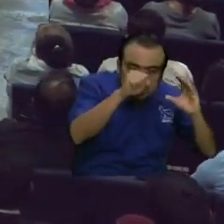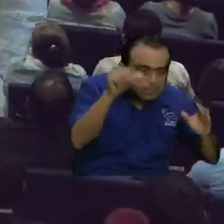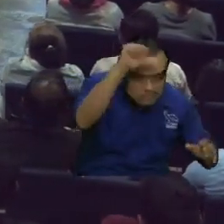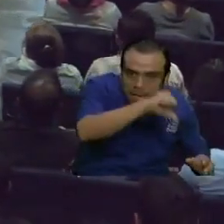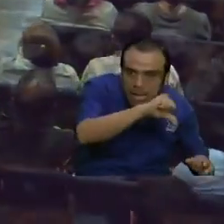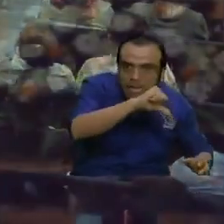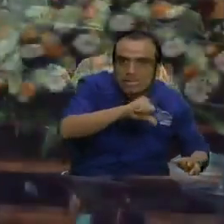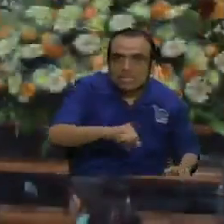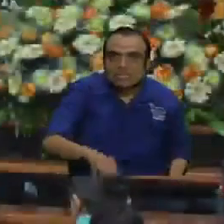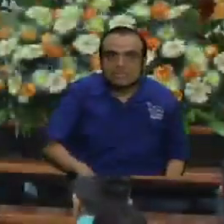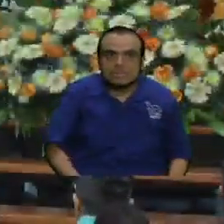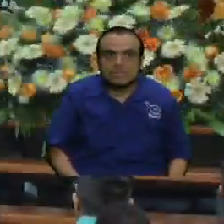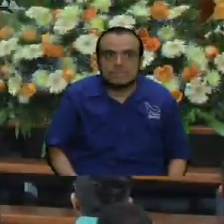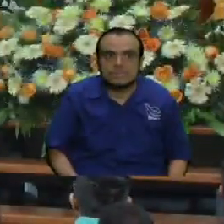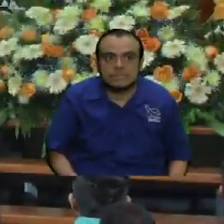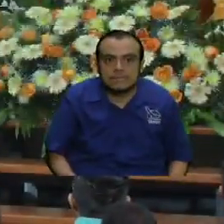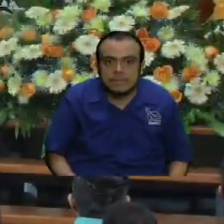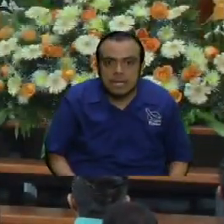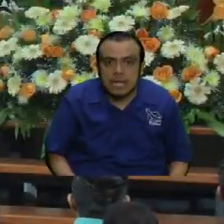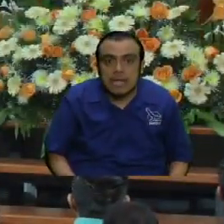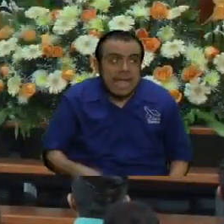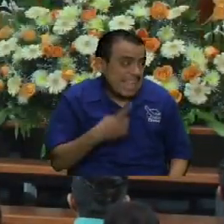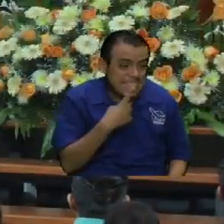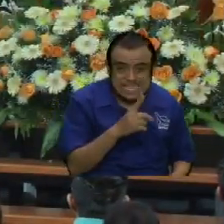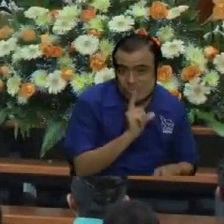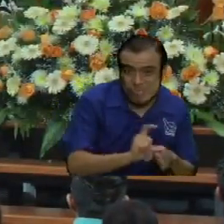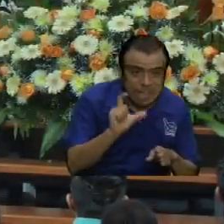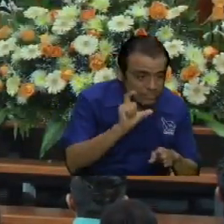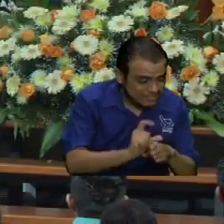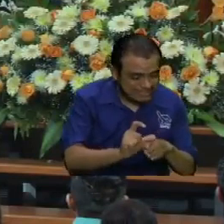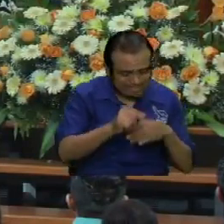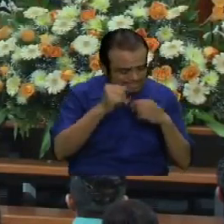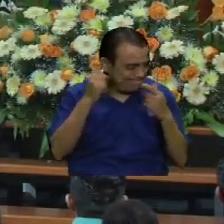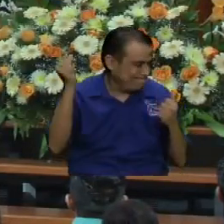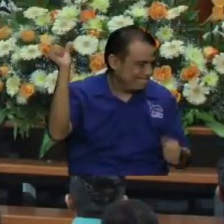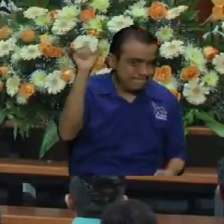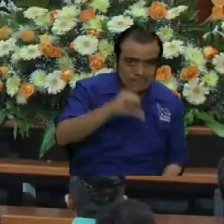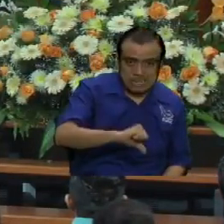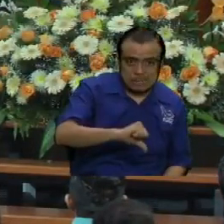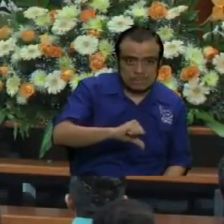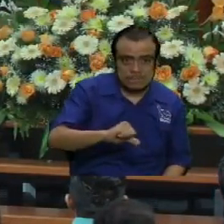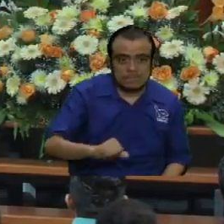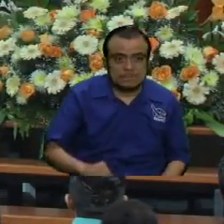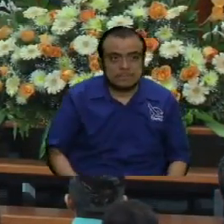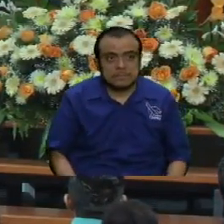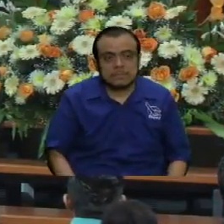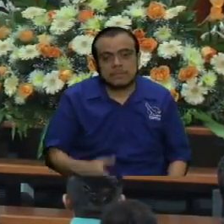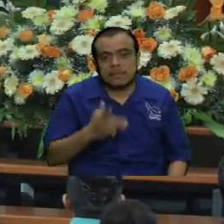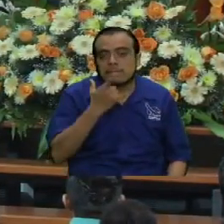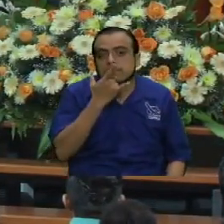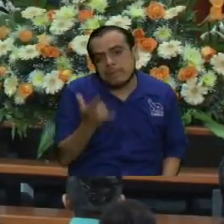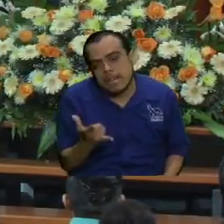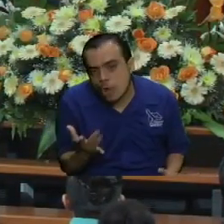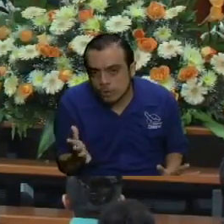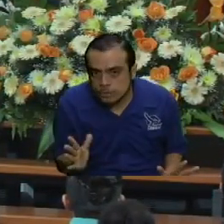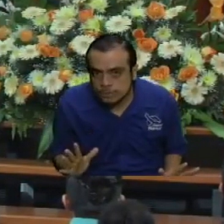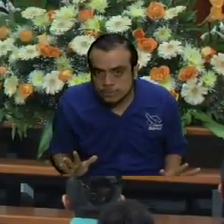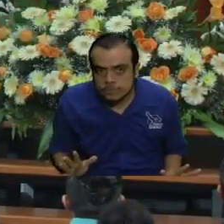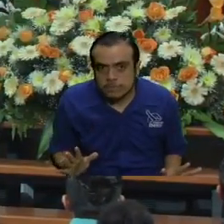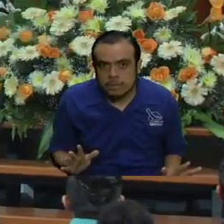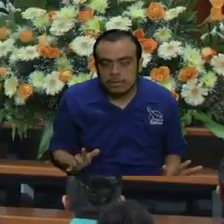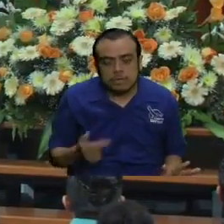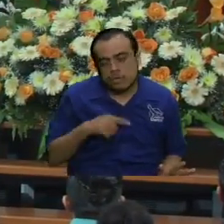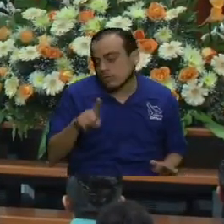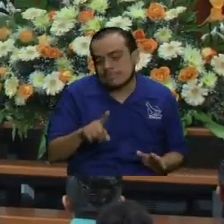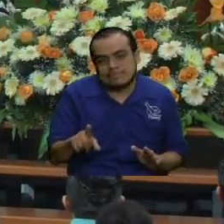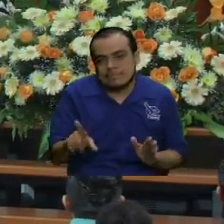Entonces de ahí terminan diciendo unas cosas hermano, pero, pero tremendas. Perdón, perdón, perdón, perdón, yo no es que